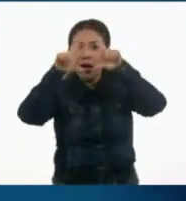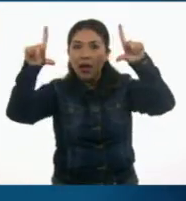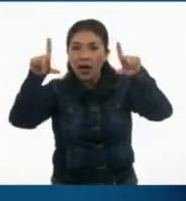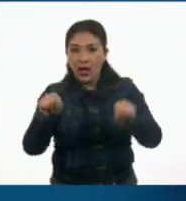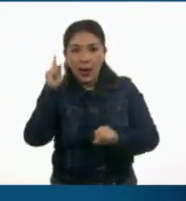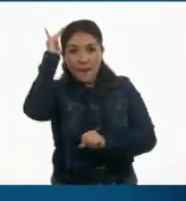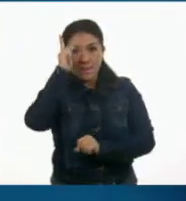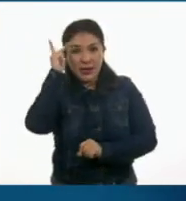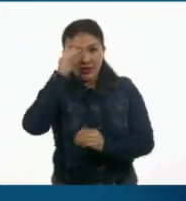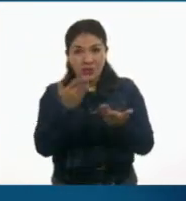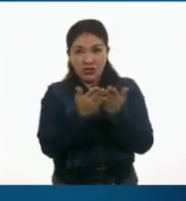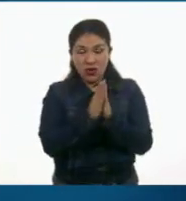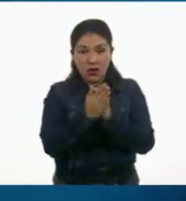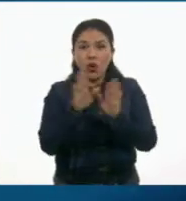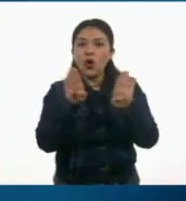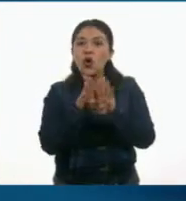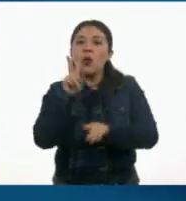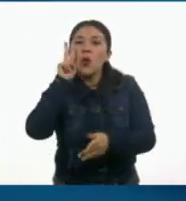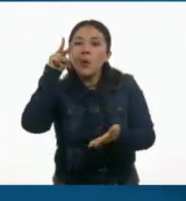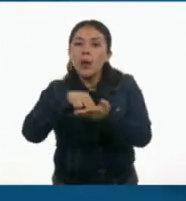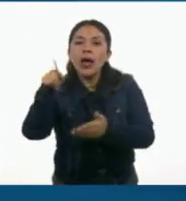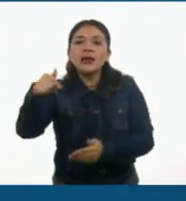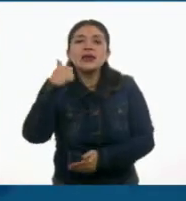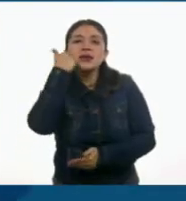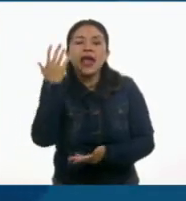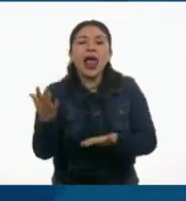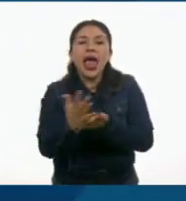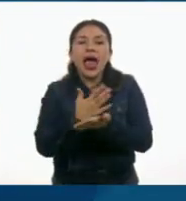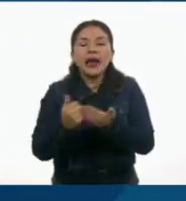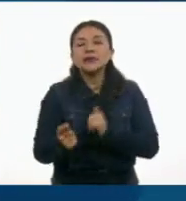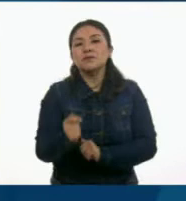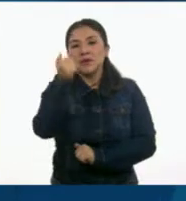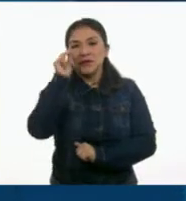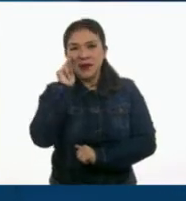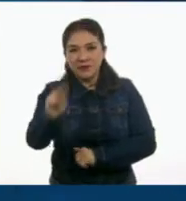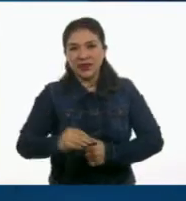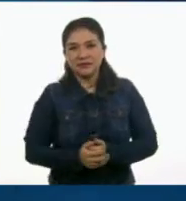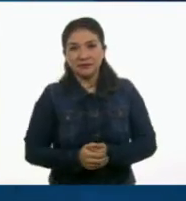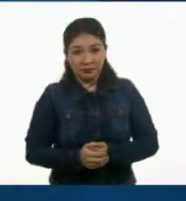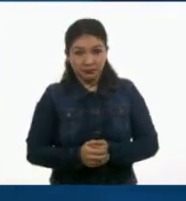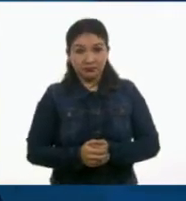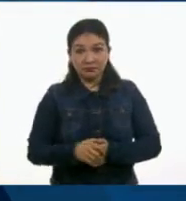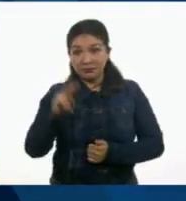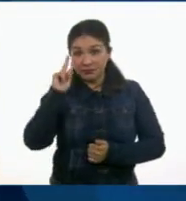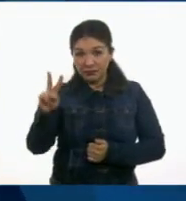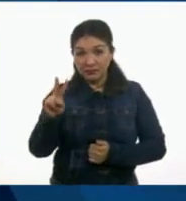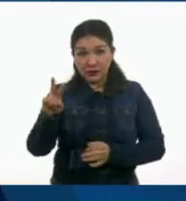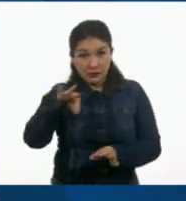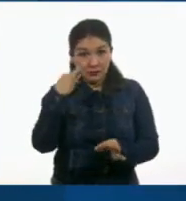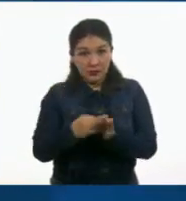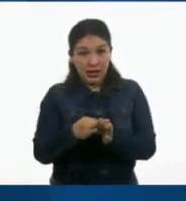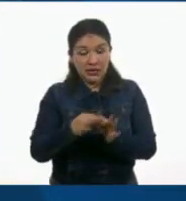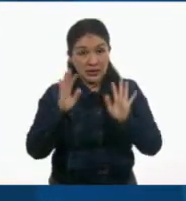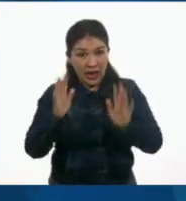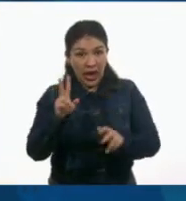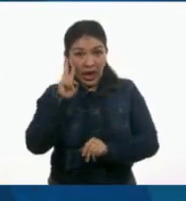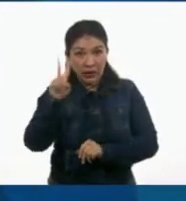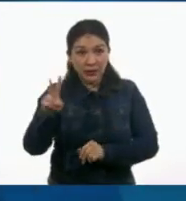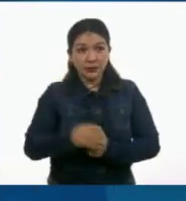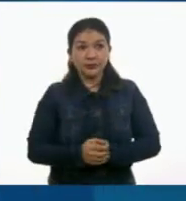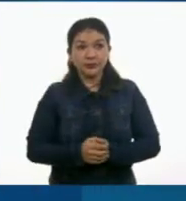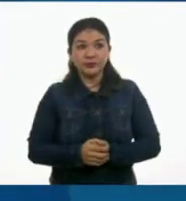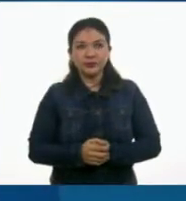principito tal y como ella quería hacerlo desde un principio. Estamos completando bien, bien eso.